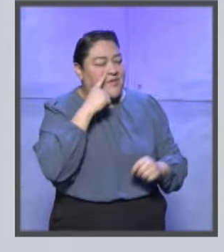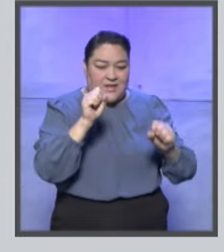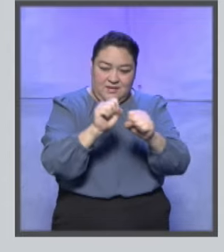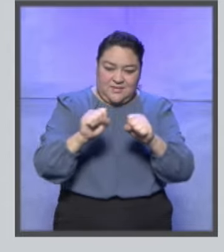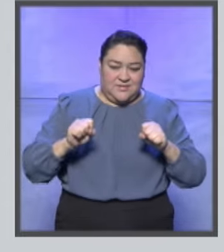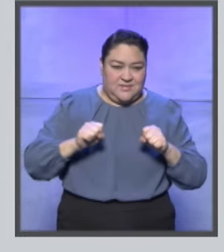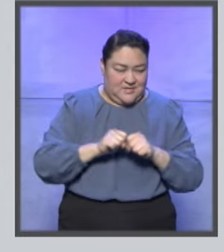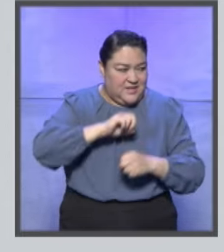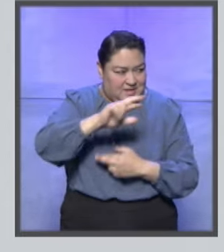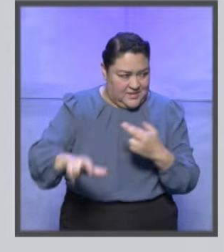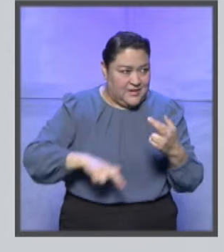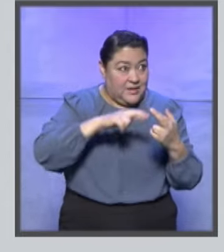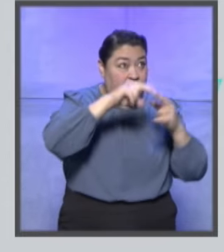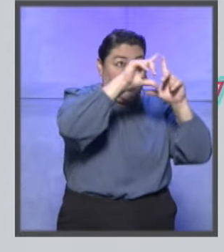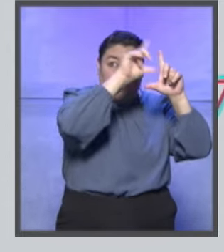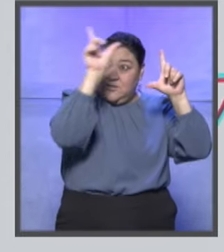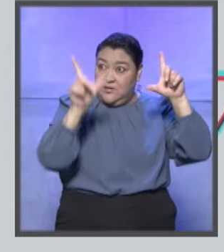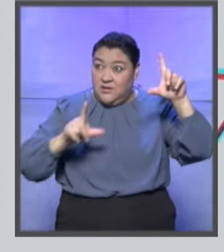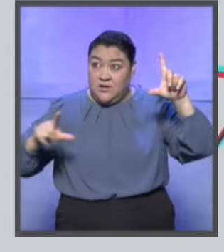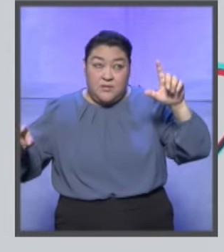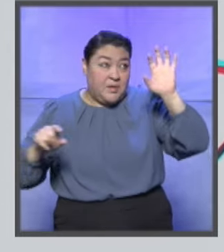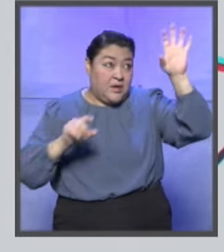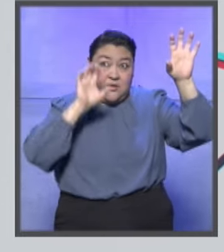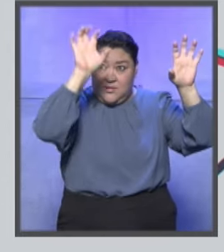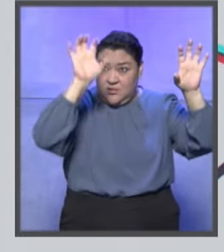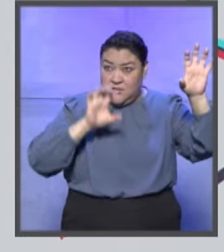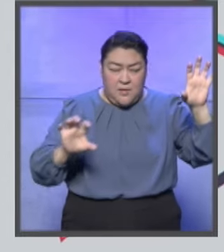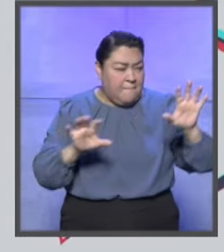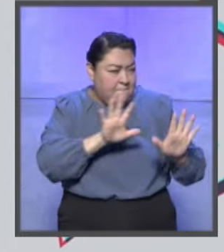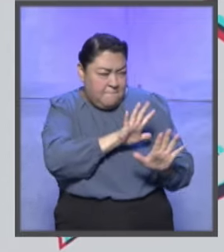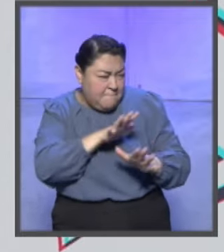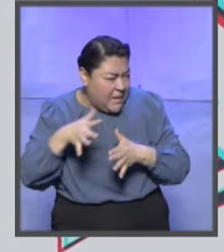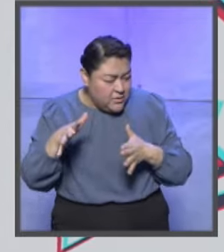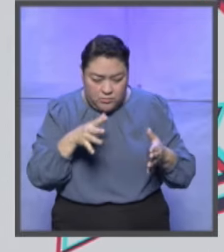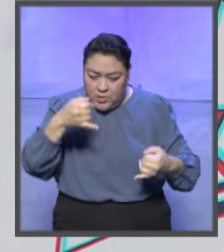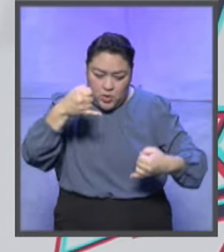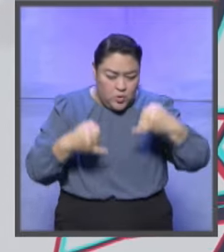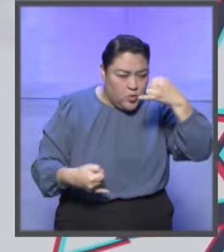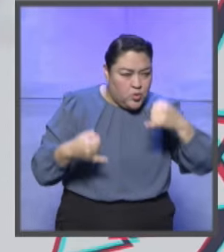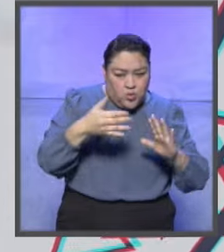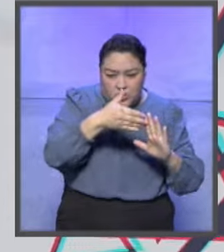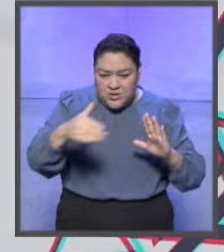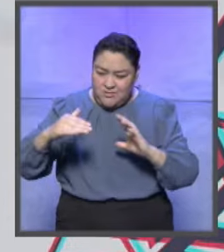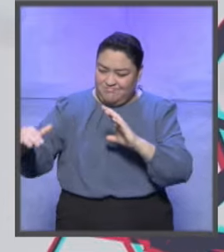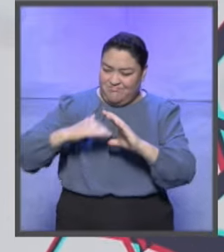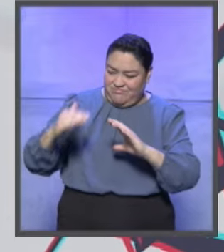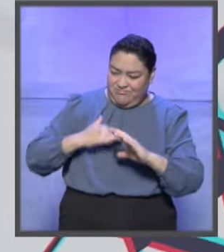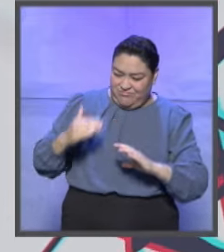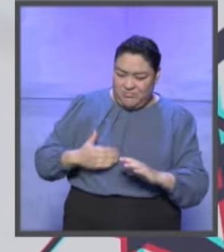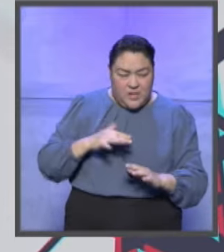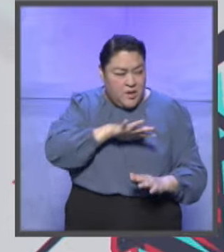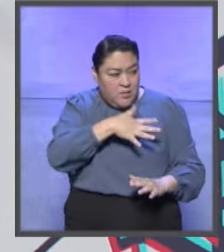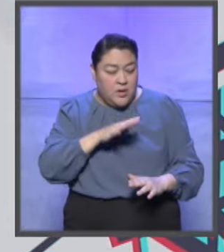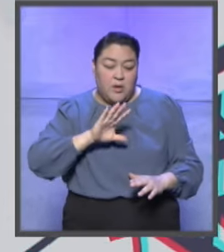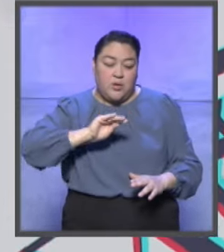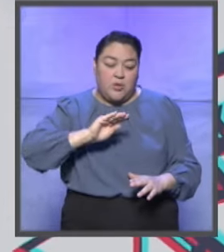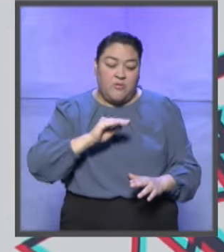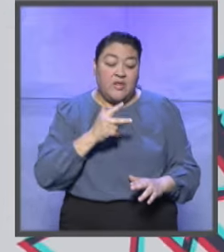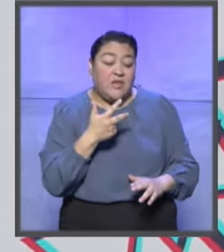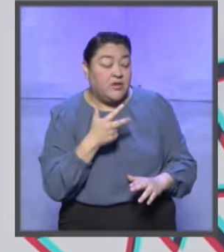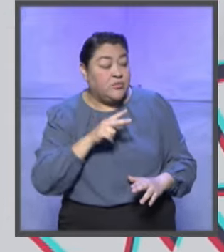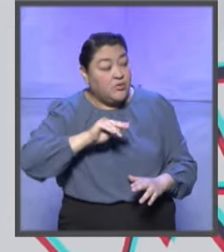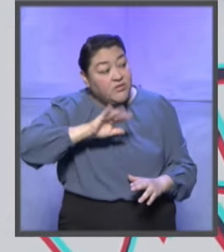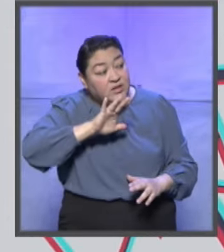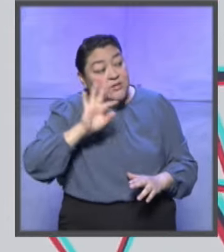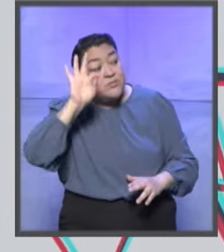regionales de todo, del tribunal electoral, tienen más o menos un 95, hasta un 98, 99% de sentencias